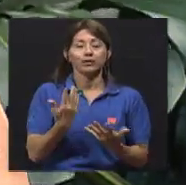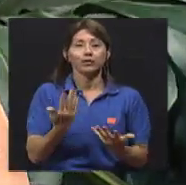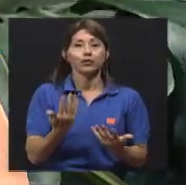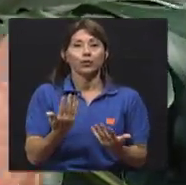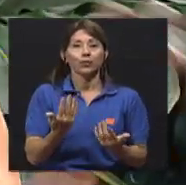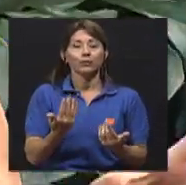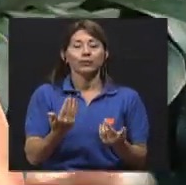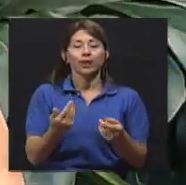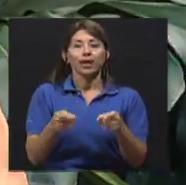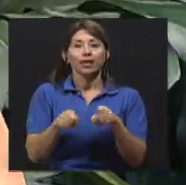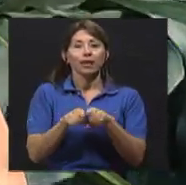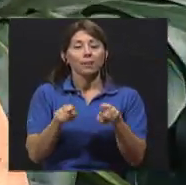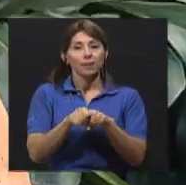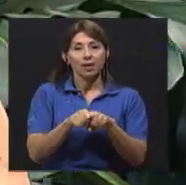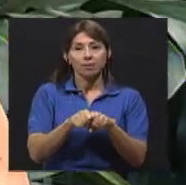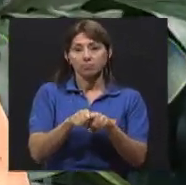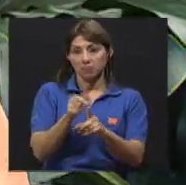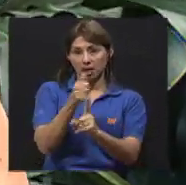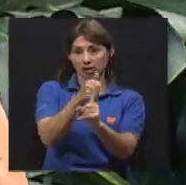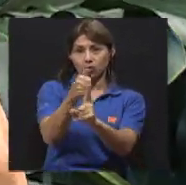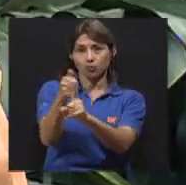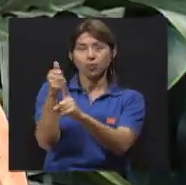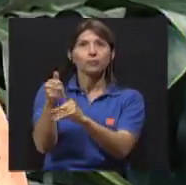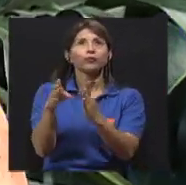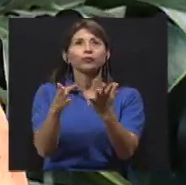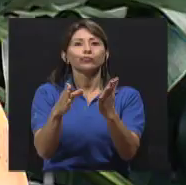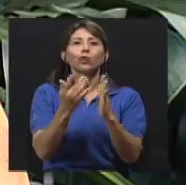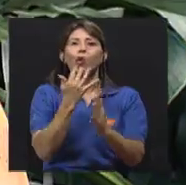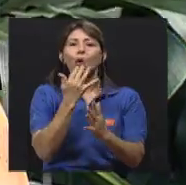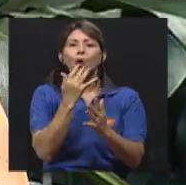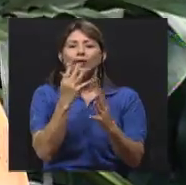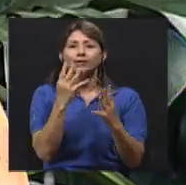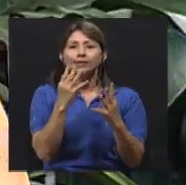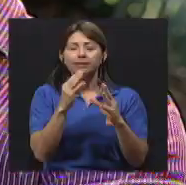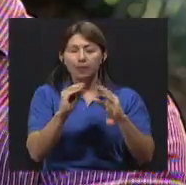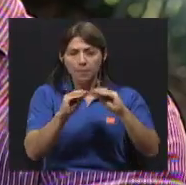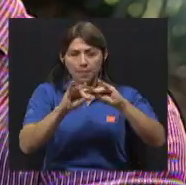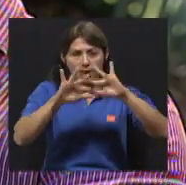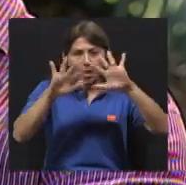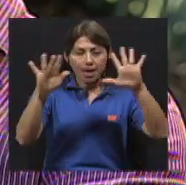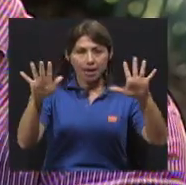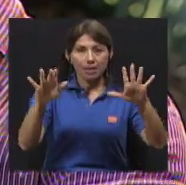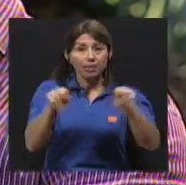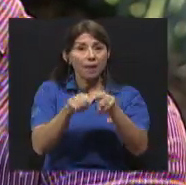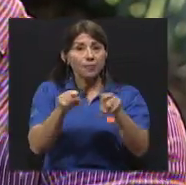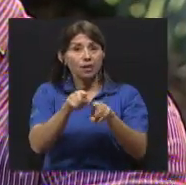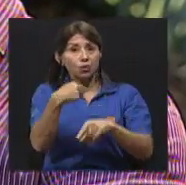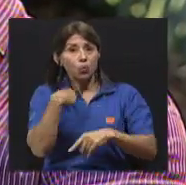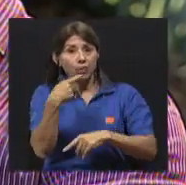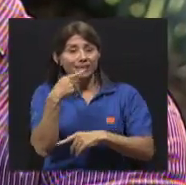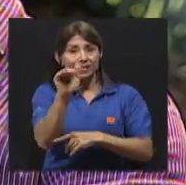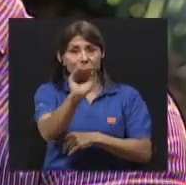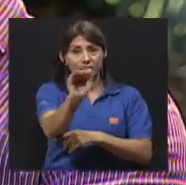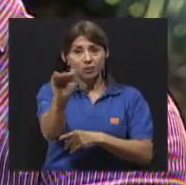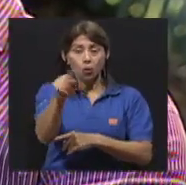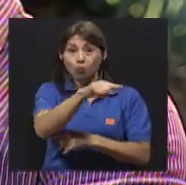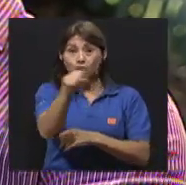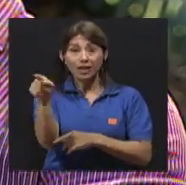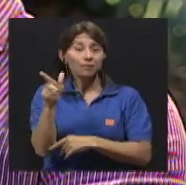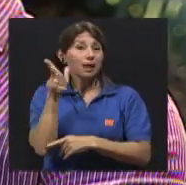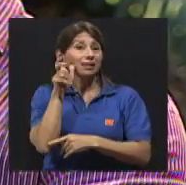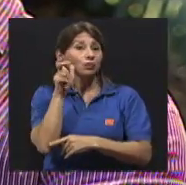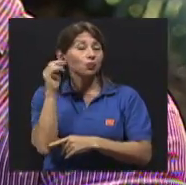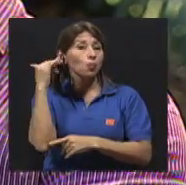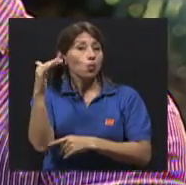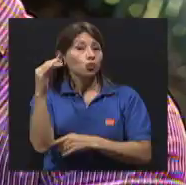quisiera rescatar, también respondiendo a tu pregunta, aparte de usar colores vistosos, es si van a andar escuchando música,